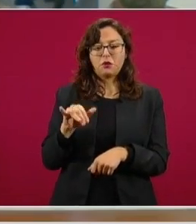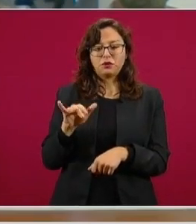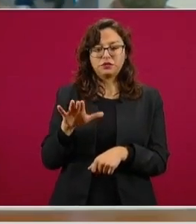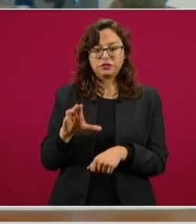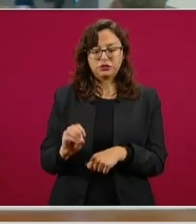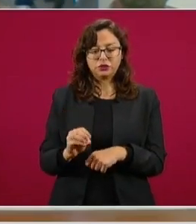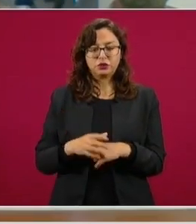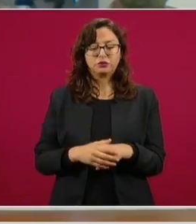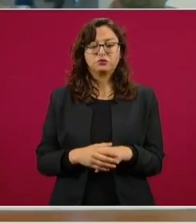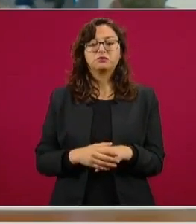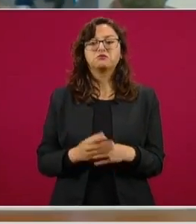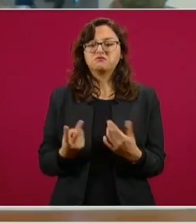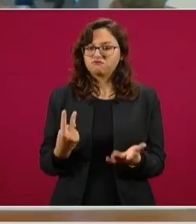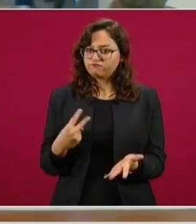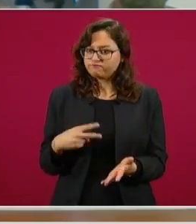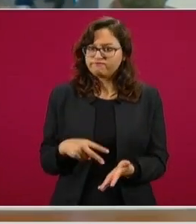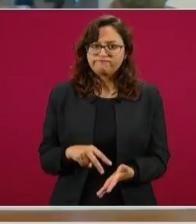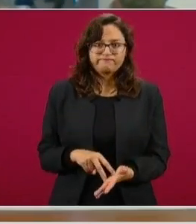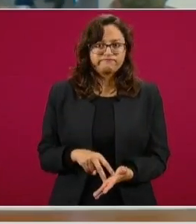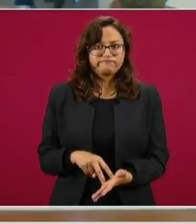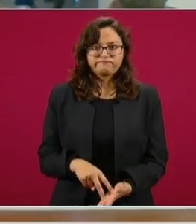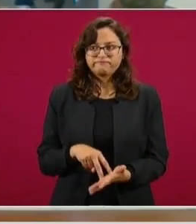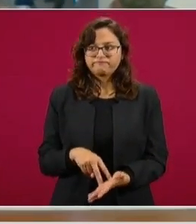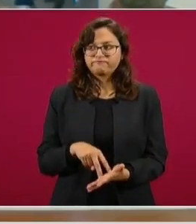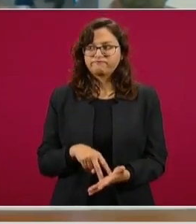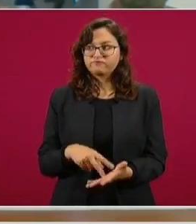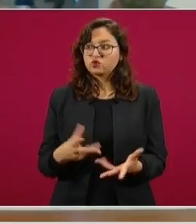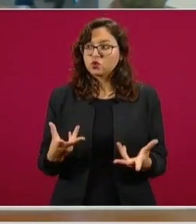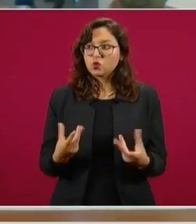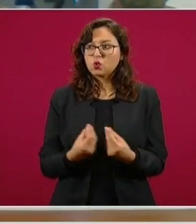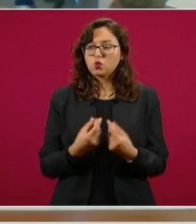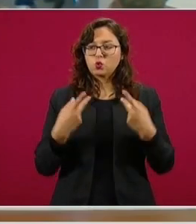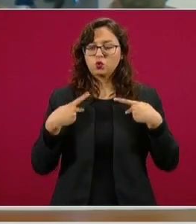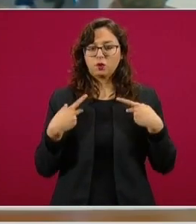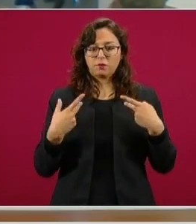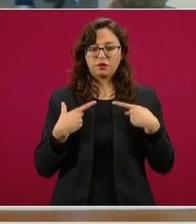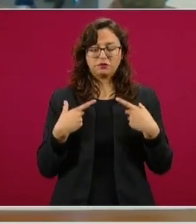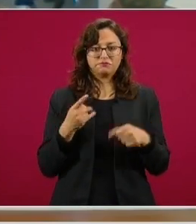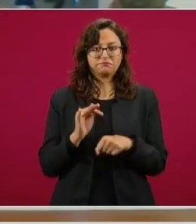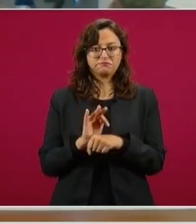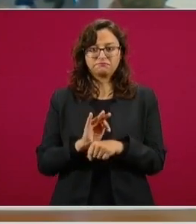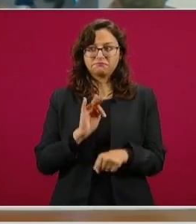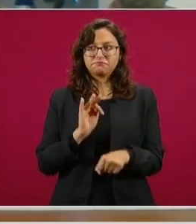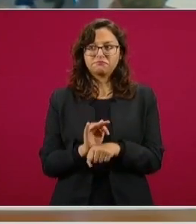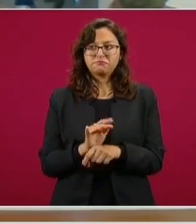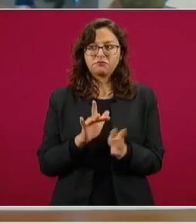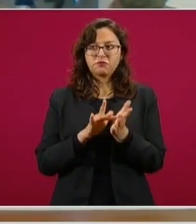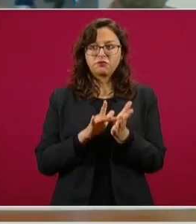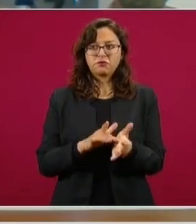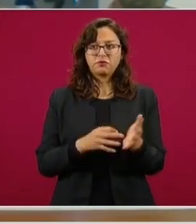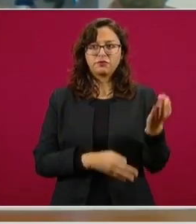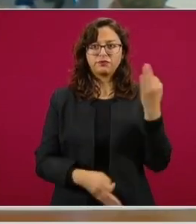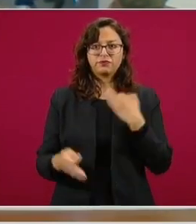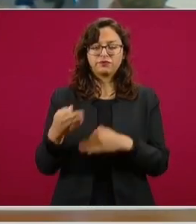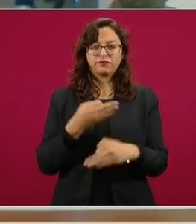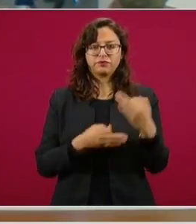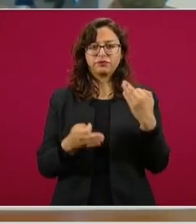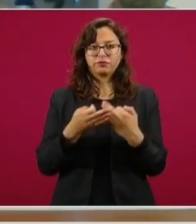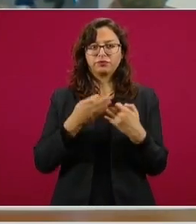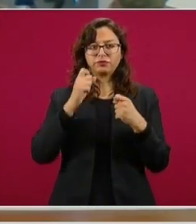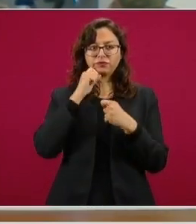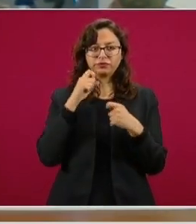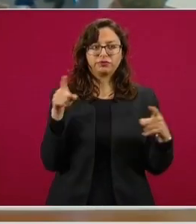por estar presentes con la comunidad apoyando y respaldando todas las acciones. También